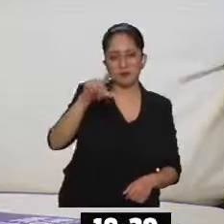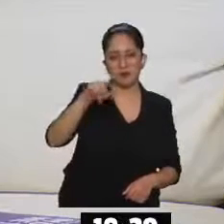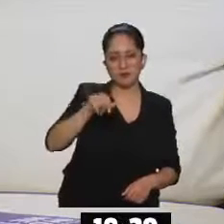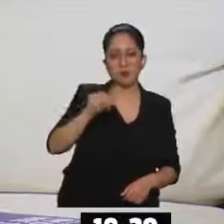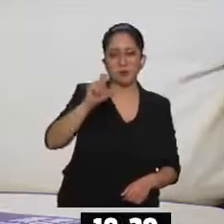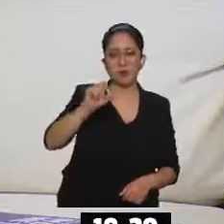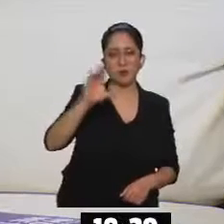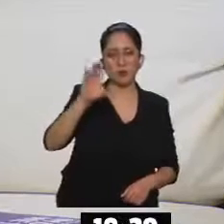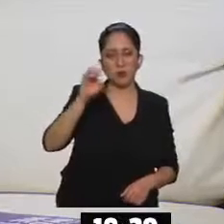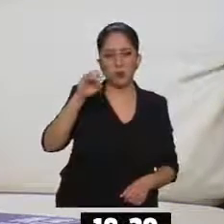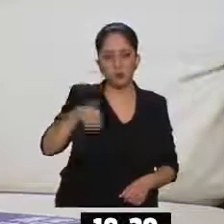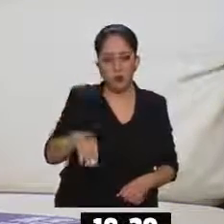Muchas gracias, Inti. Y un aplauso nuevamente.